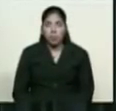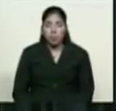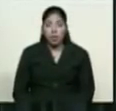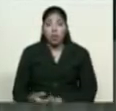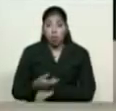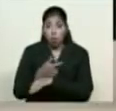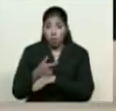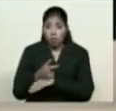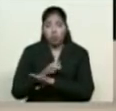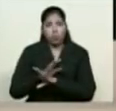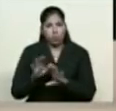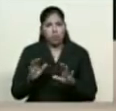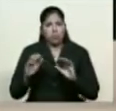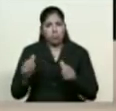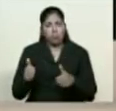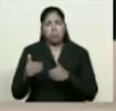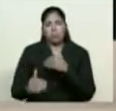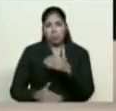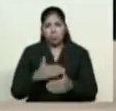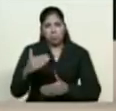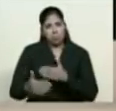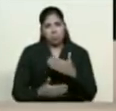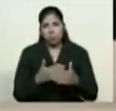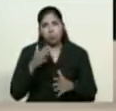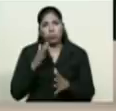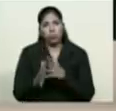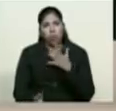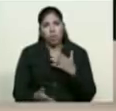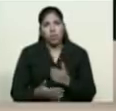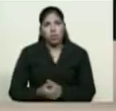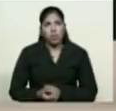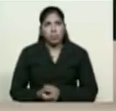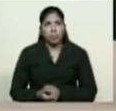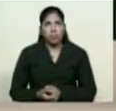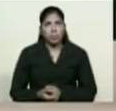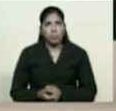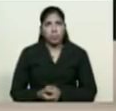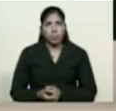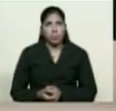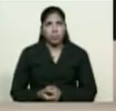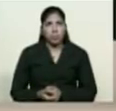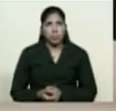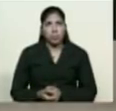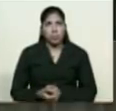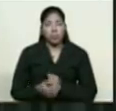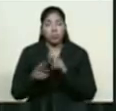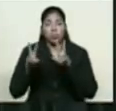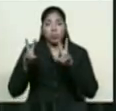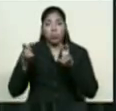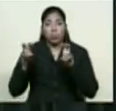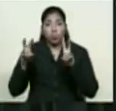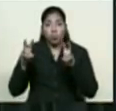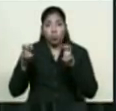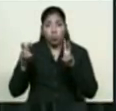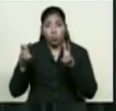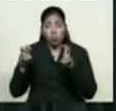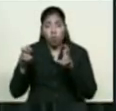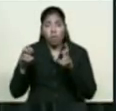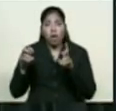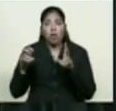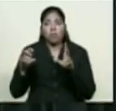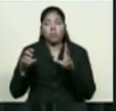marcha el trascendente anuncio en el marco de la política monetaria nacional de una nueva reconversión monetaria.